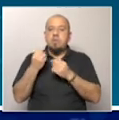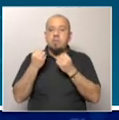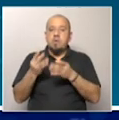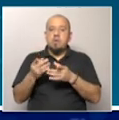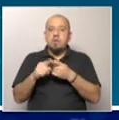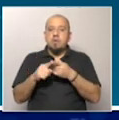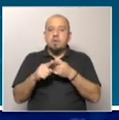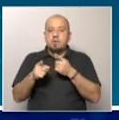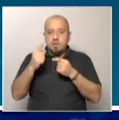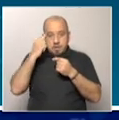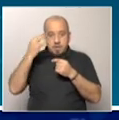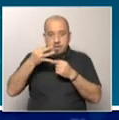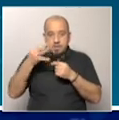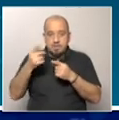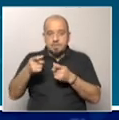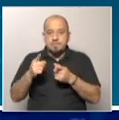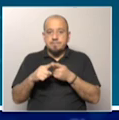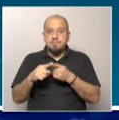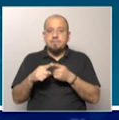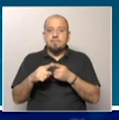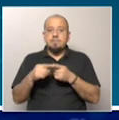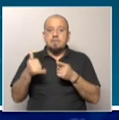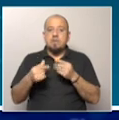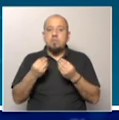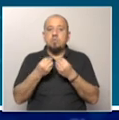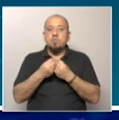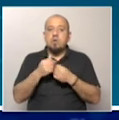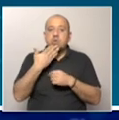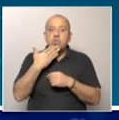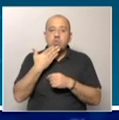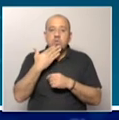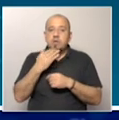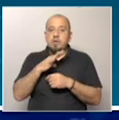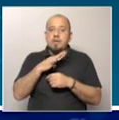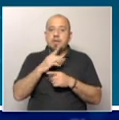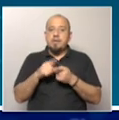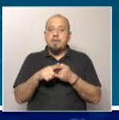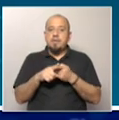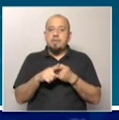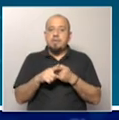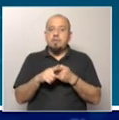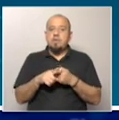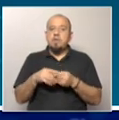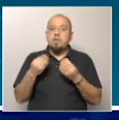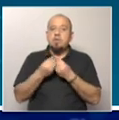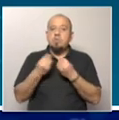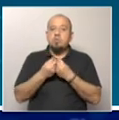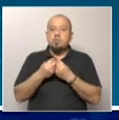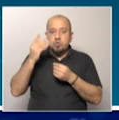bueno, porque en realidad la coalición tiene muchas dudas y sobre todo muchos diputados